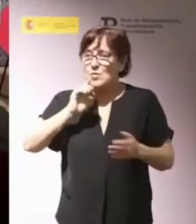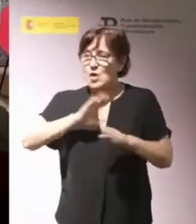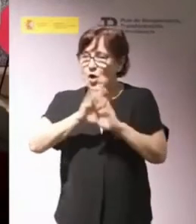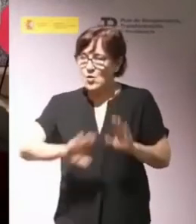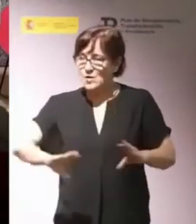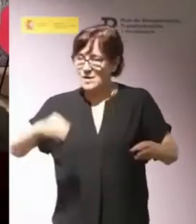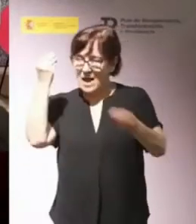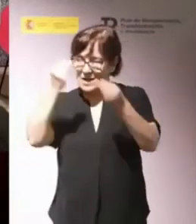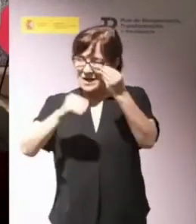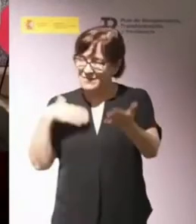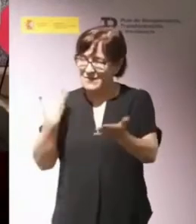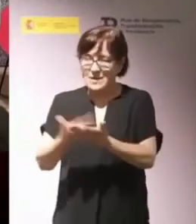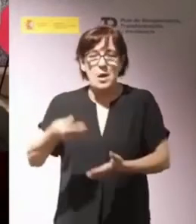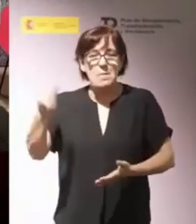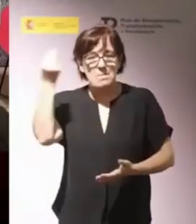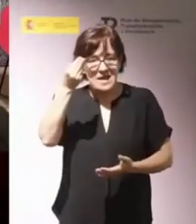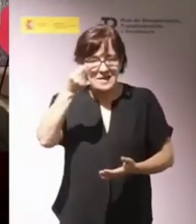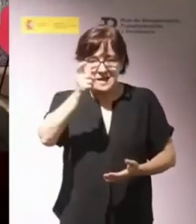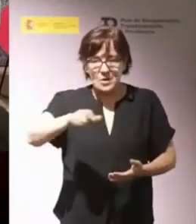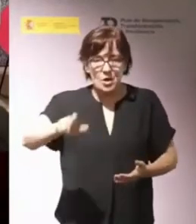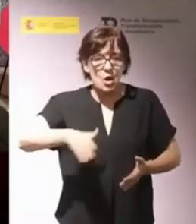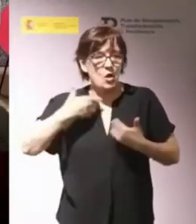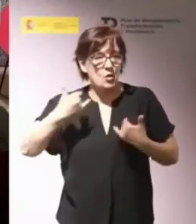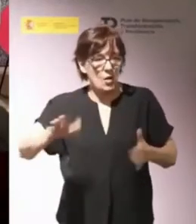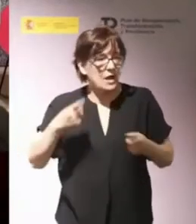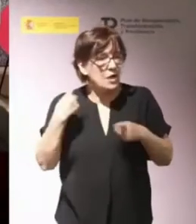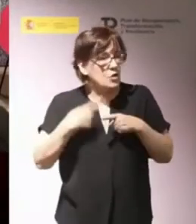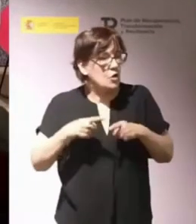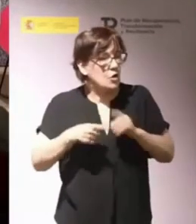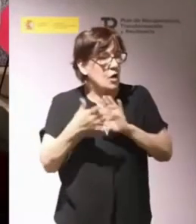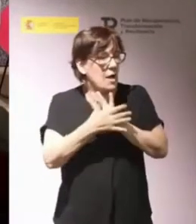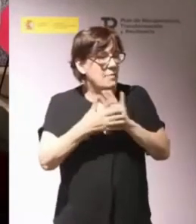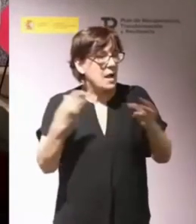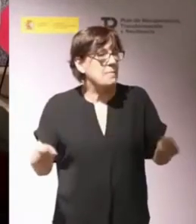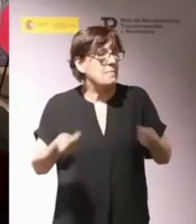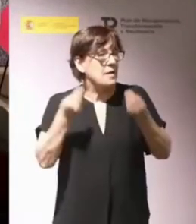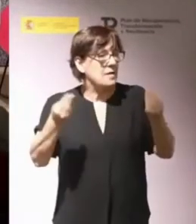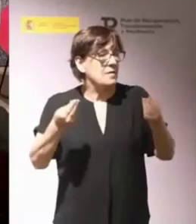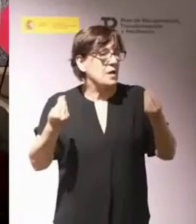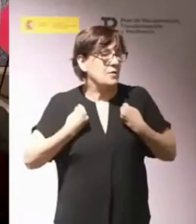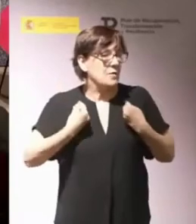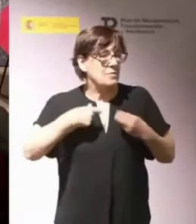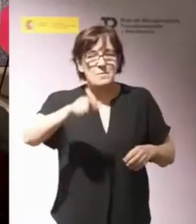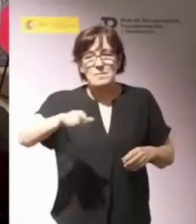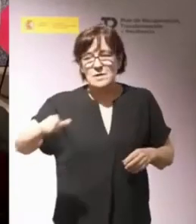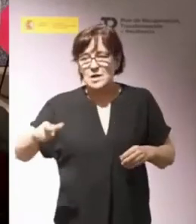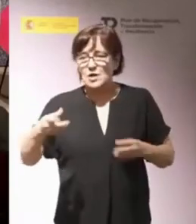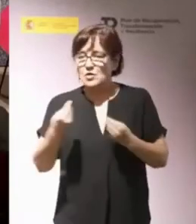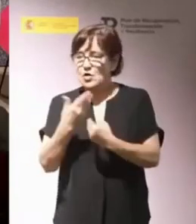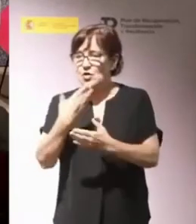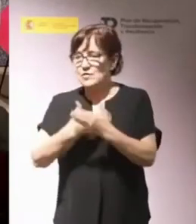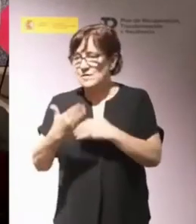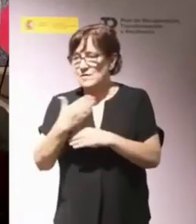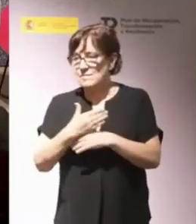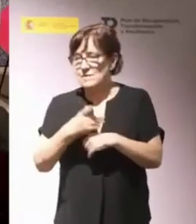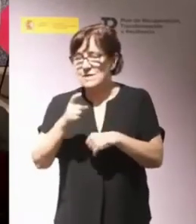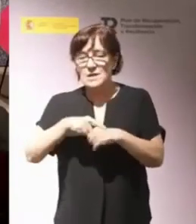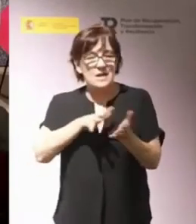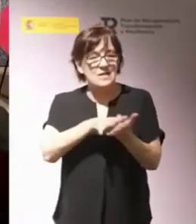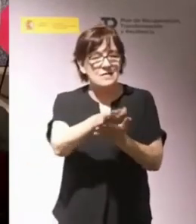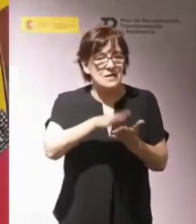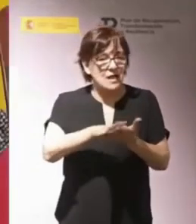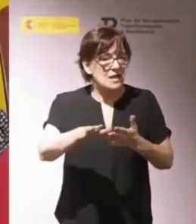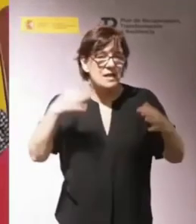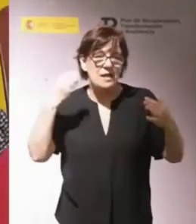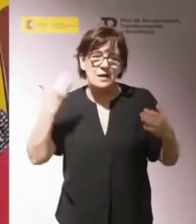última reflexión es, pensemos que cualquier cosa que estemos hablando para mejorar la vida de las personas con discapacidad tiene una incidencia